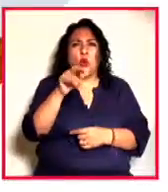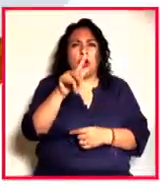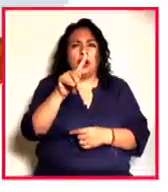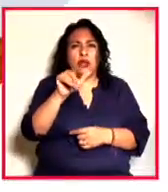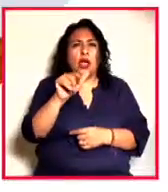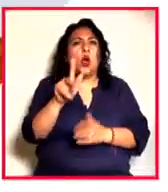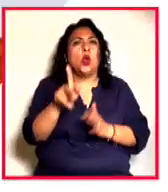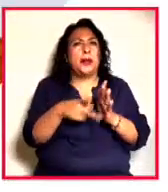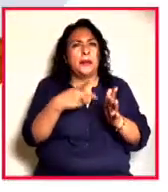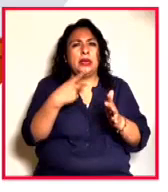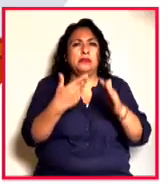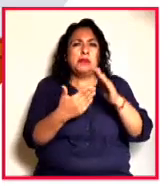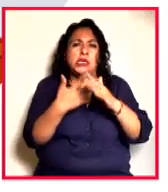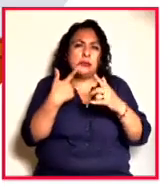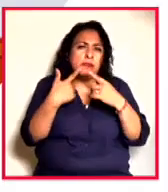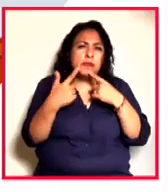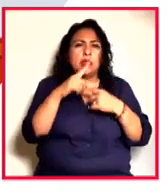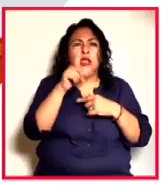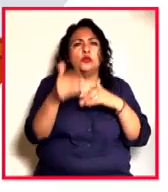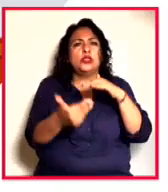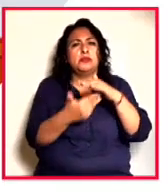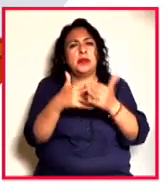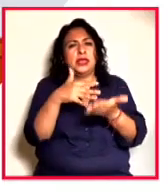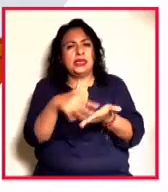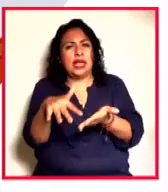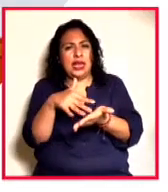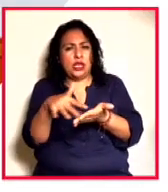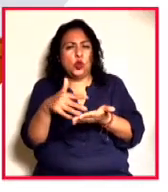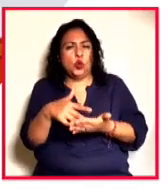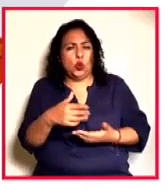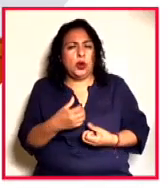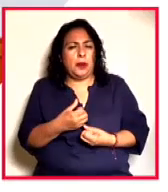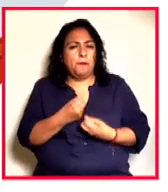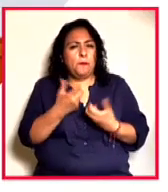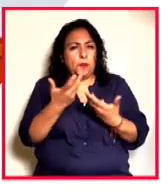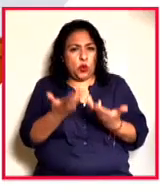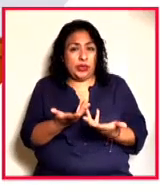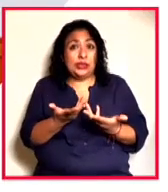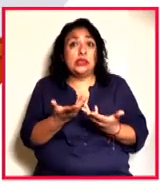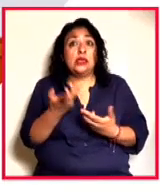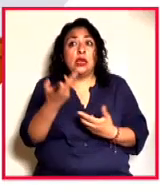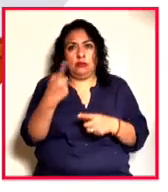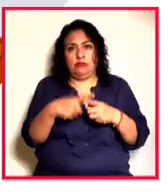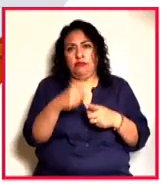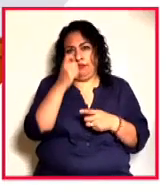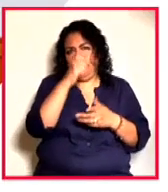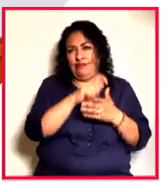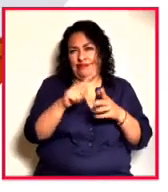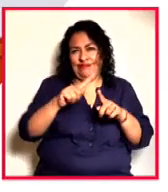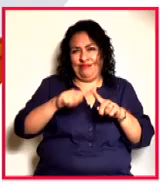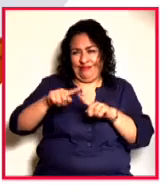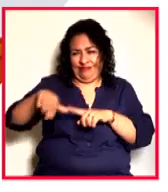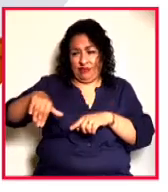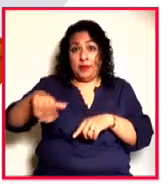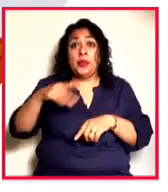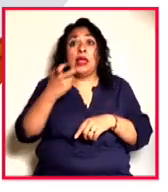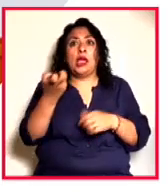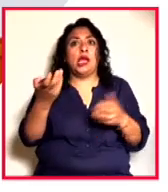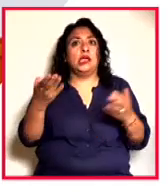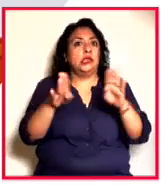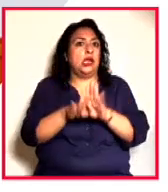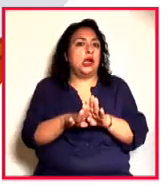crítica y después una mesa de lectura de poesía de estos autores, de tal manera que con eso cerramos